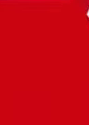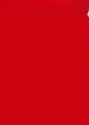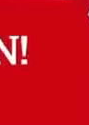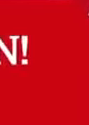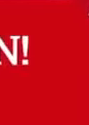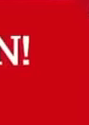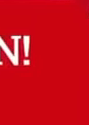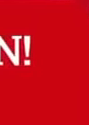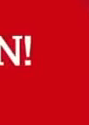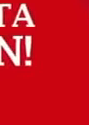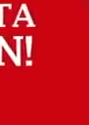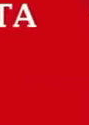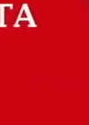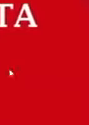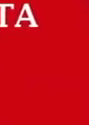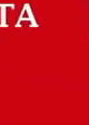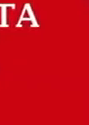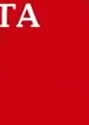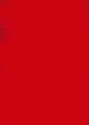PERÚ!